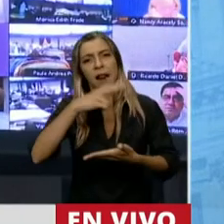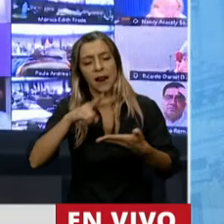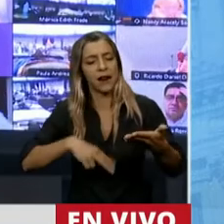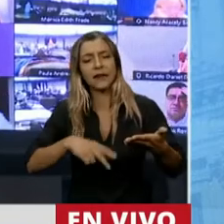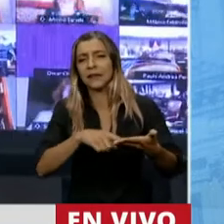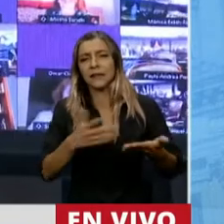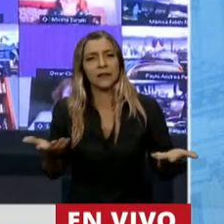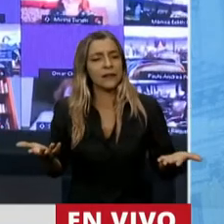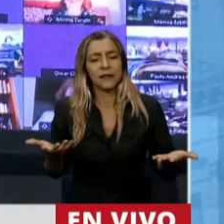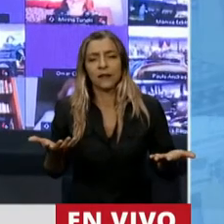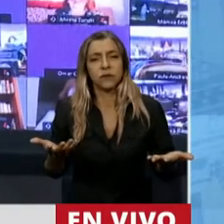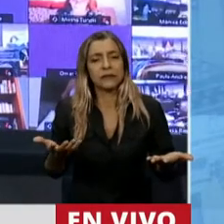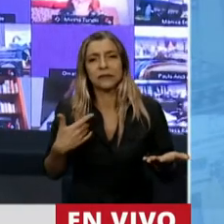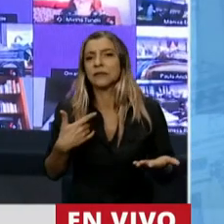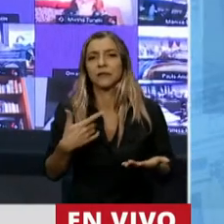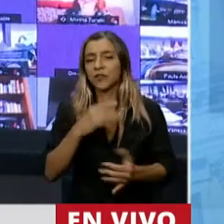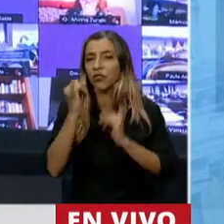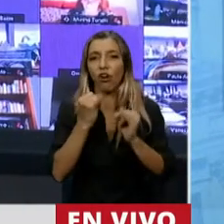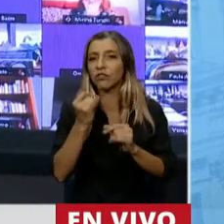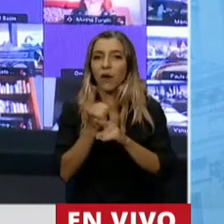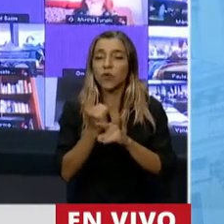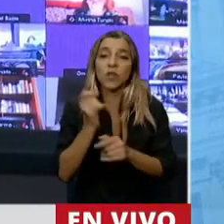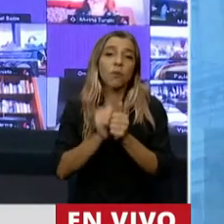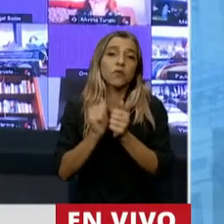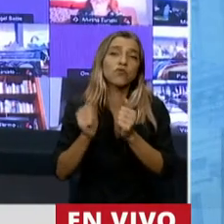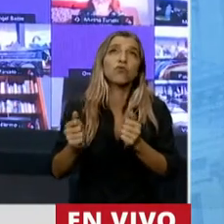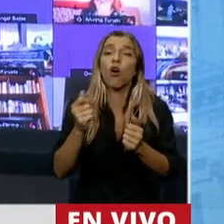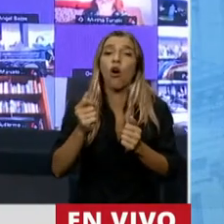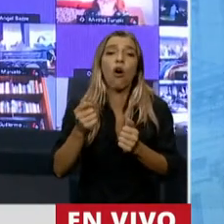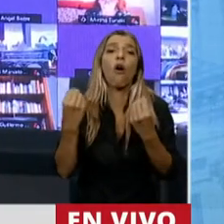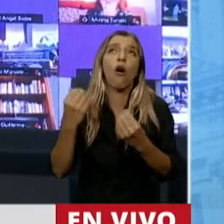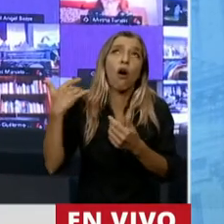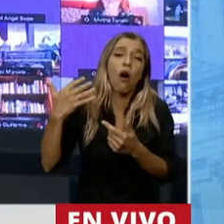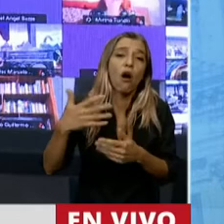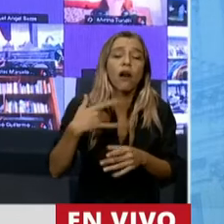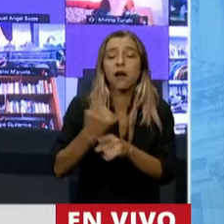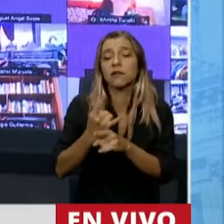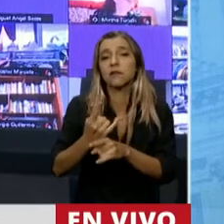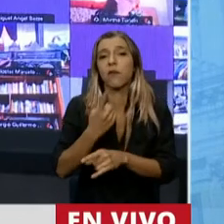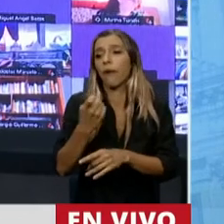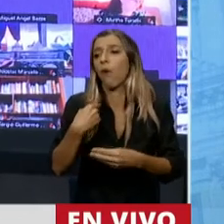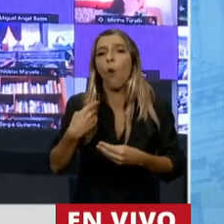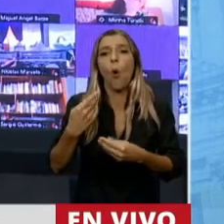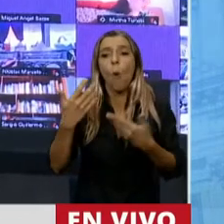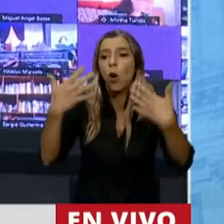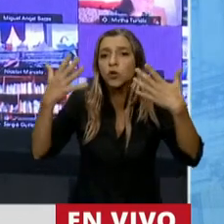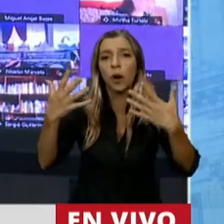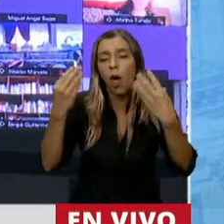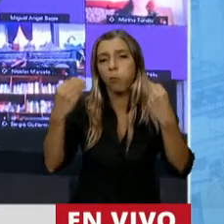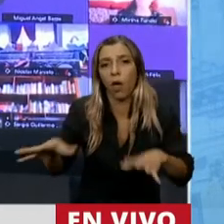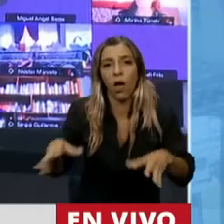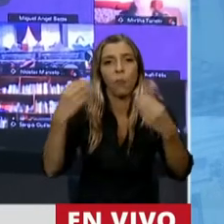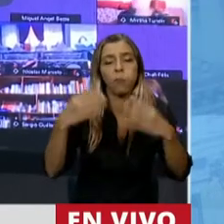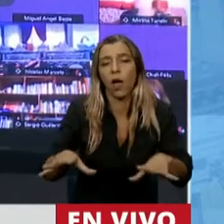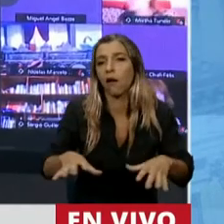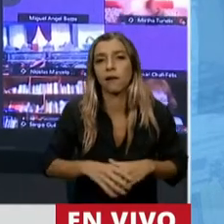contando la historia de las oportunidades perdidas. El Financial Times de Londres hace poquito publicaba un artículo que